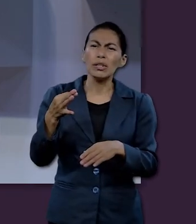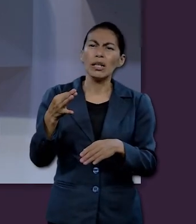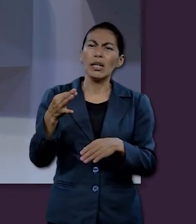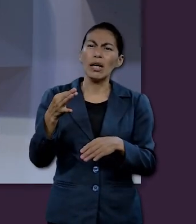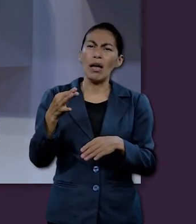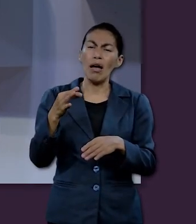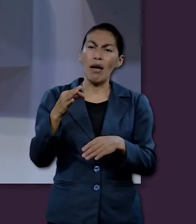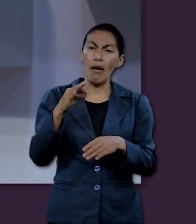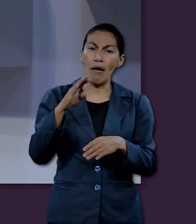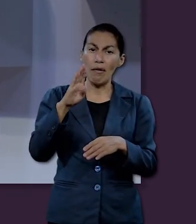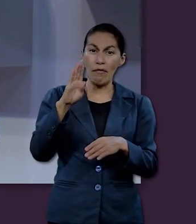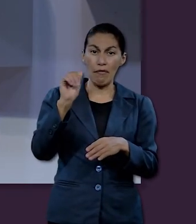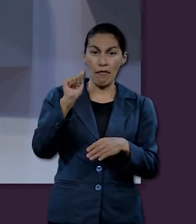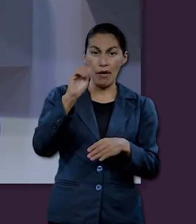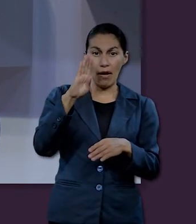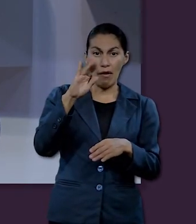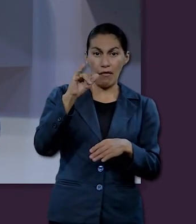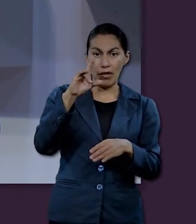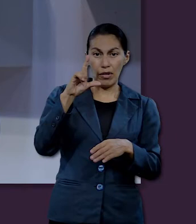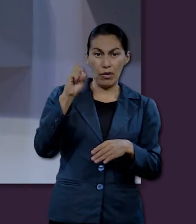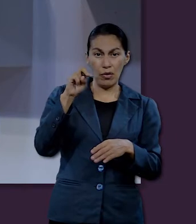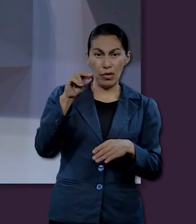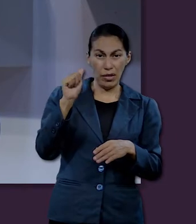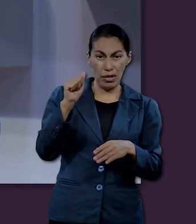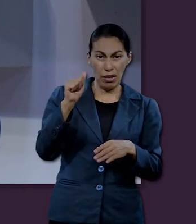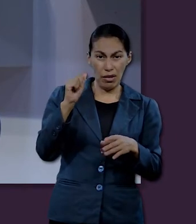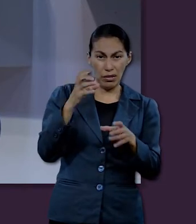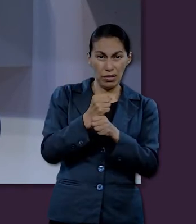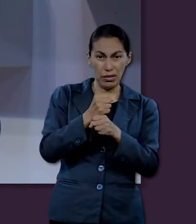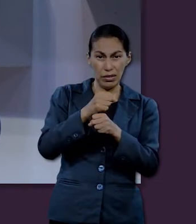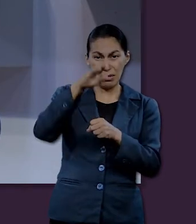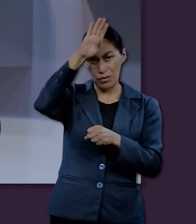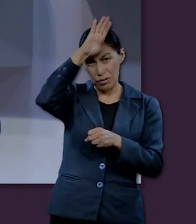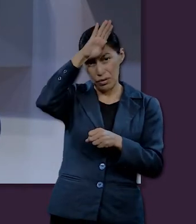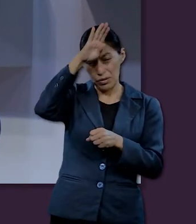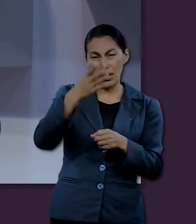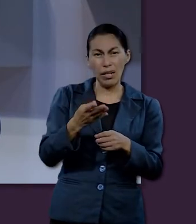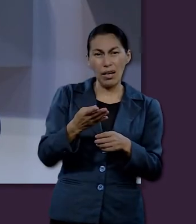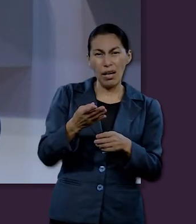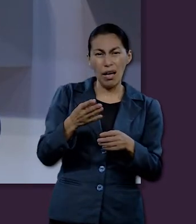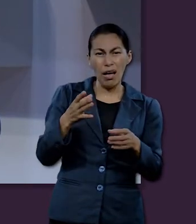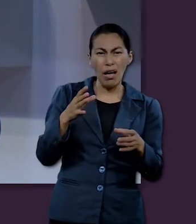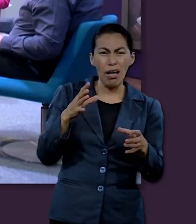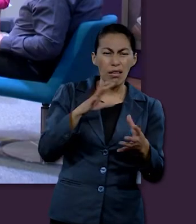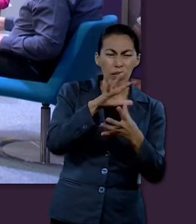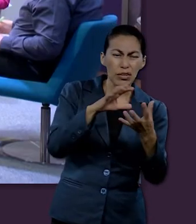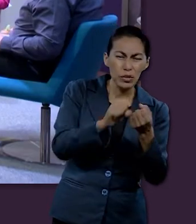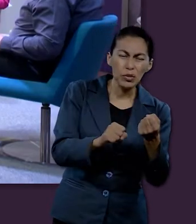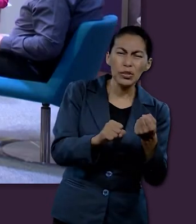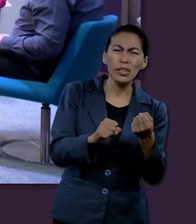cómo esa destrucción nos trae esperanza? A ver, ¿qué nos dice Abacud 2, 2 y 3?